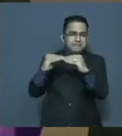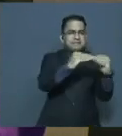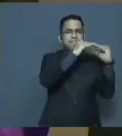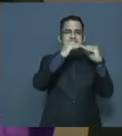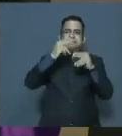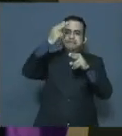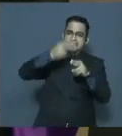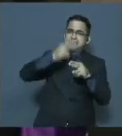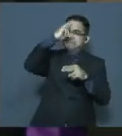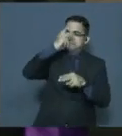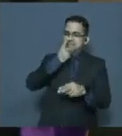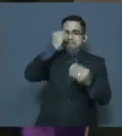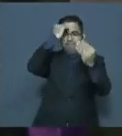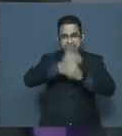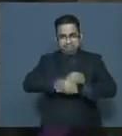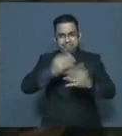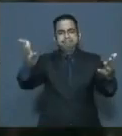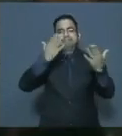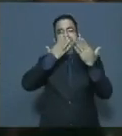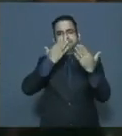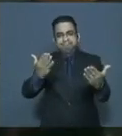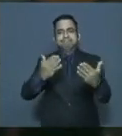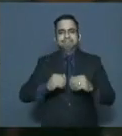en nombre de la República. Muchas gracias.